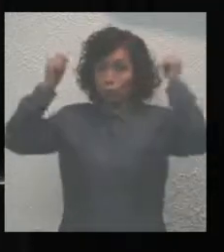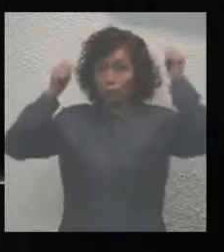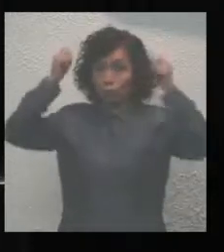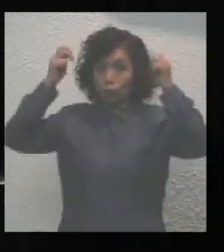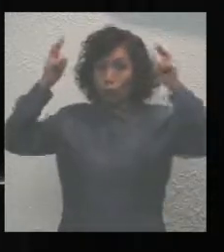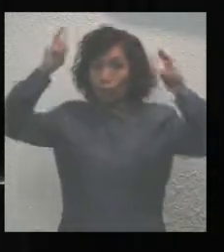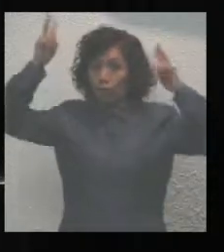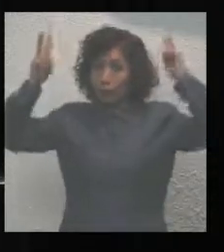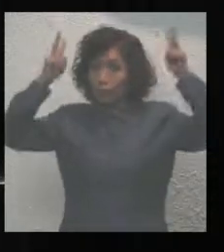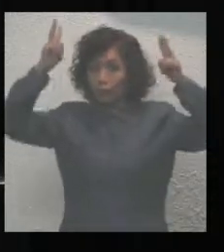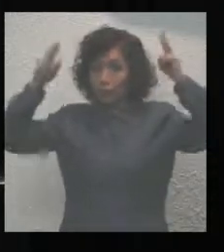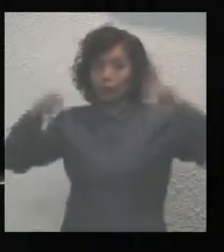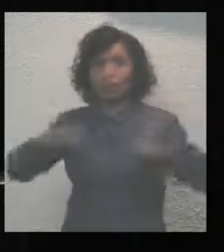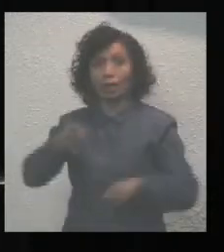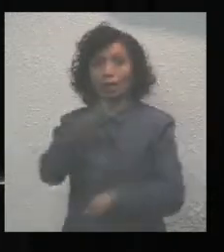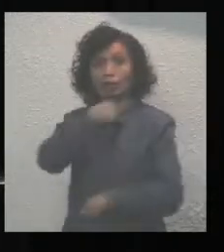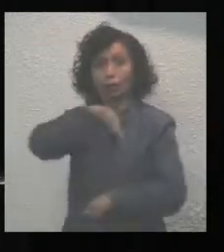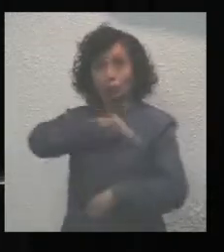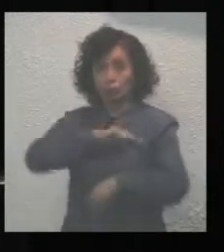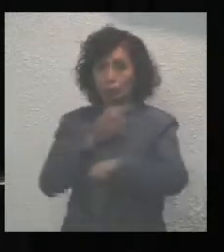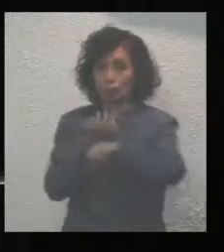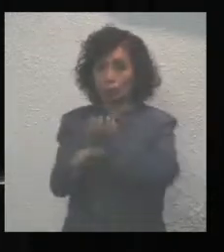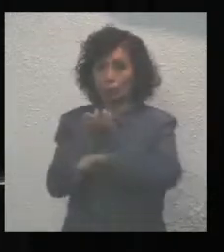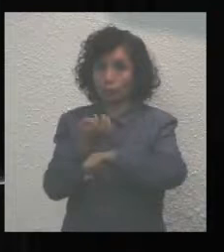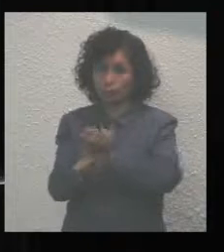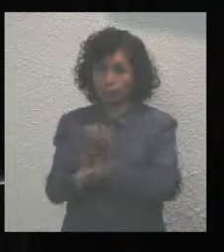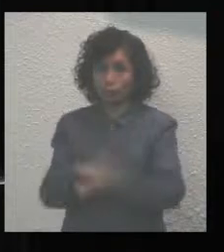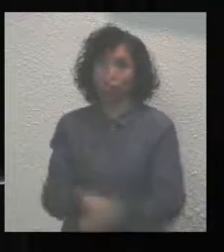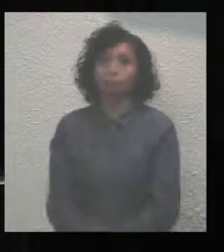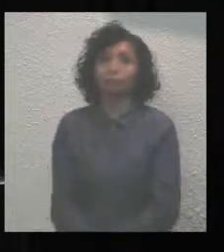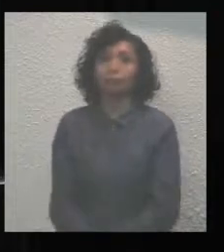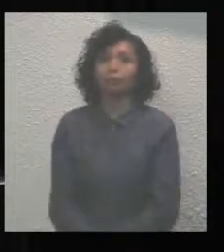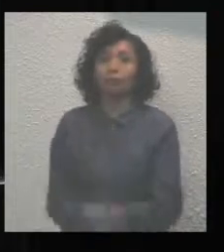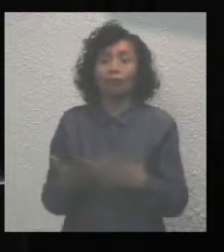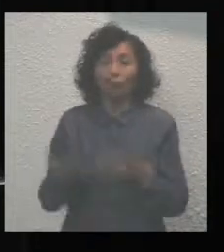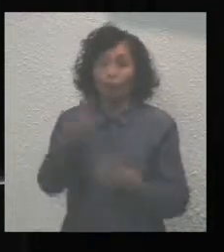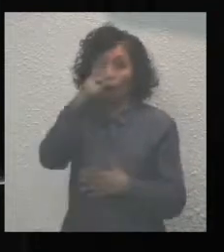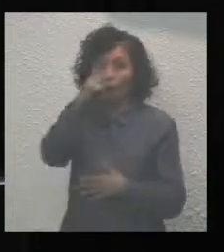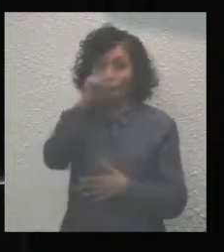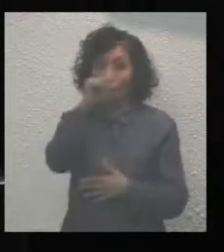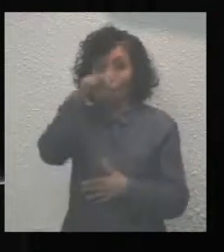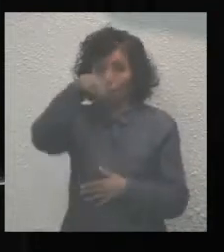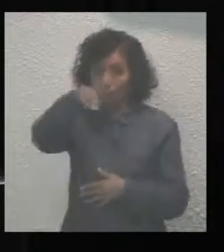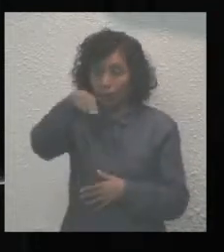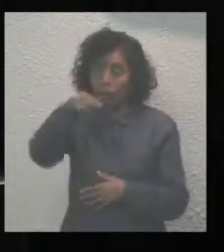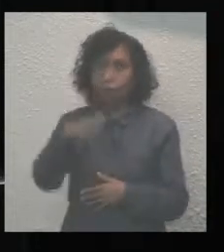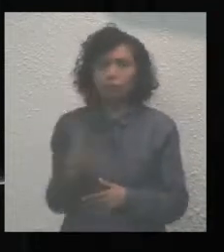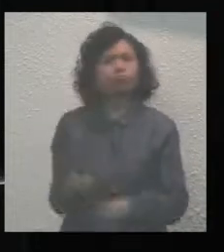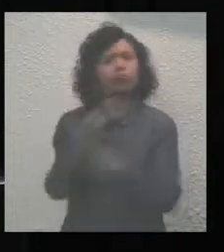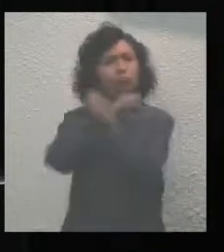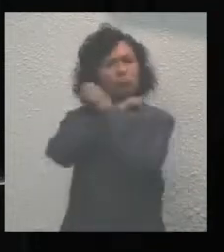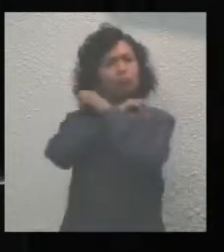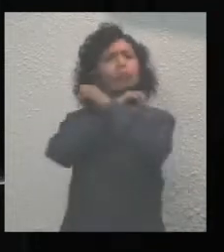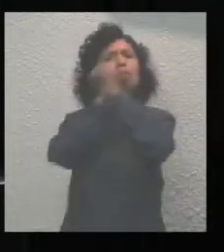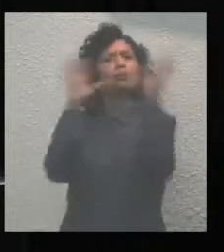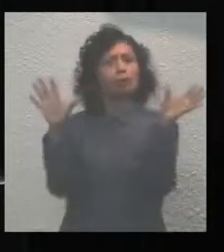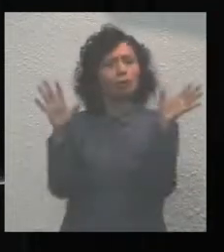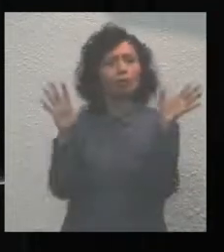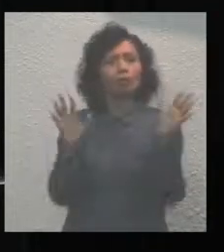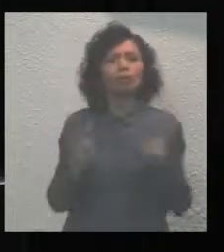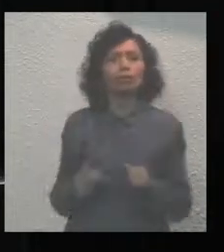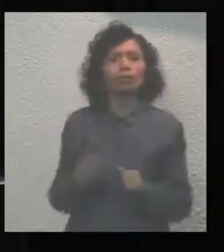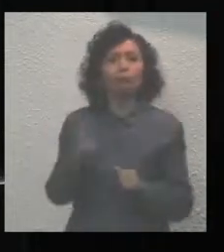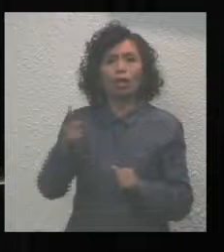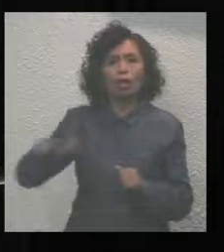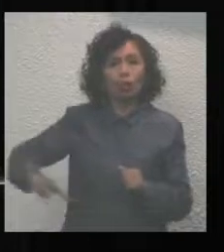visitar nuestros destinos turísticos. En Acción Nacional nos queda claro que el ejercicio de